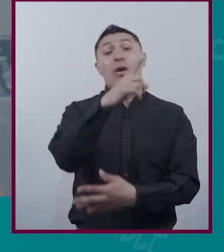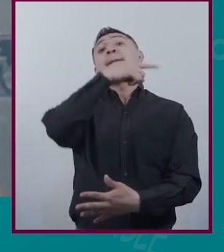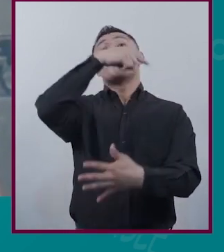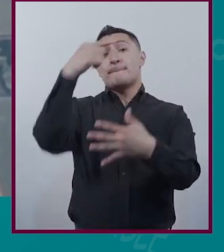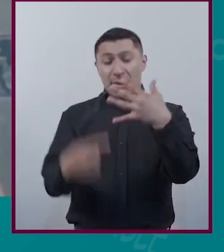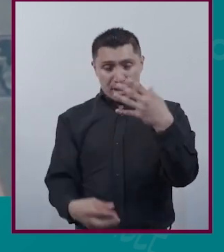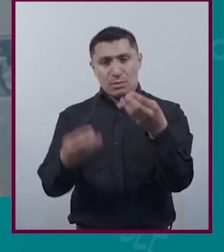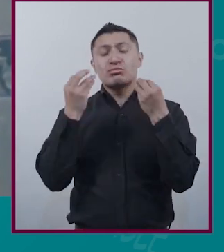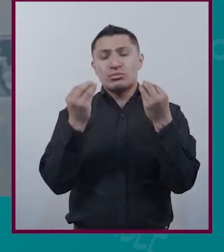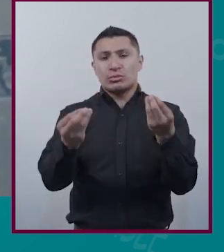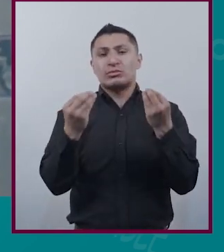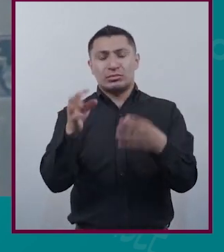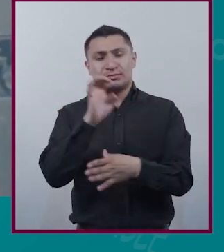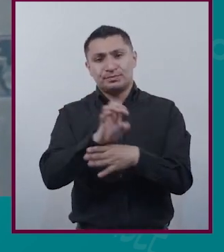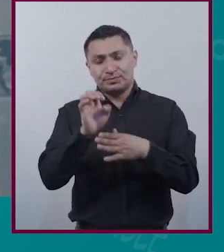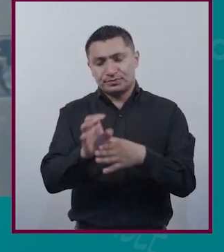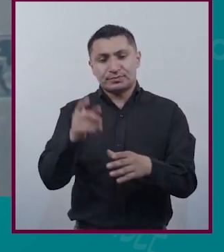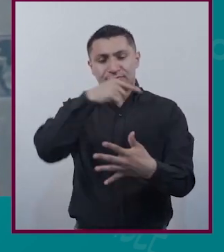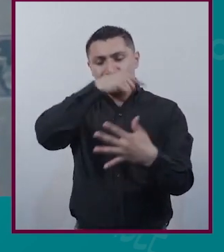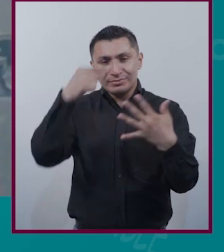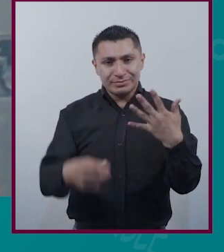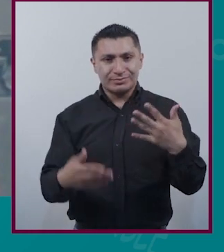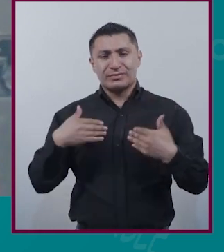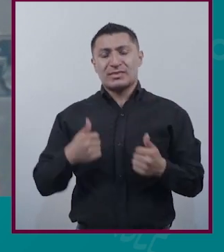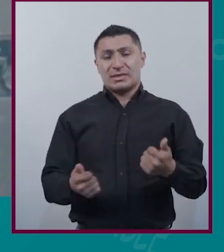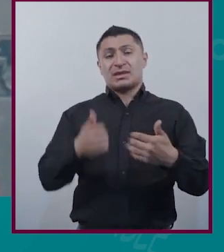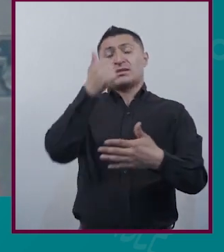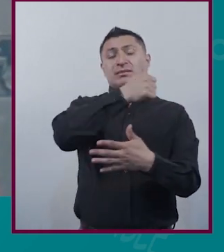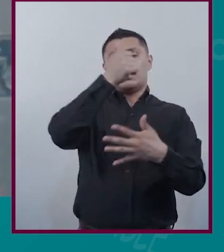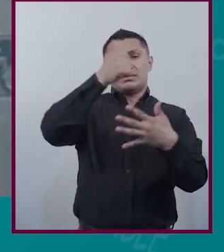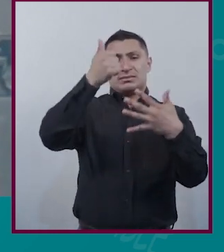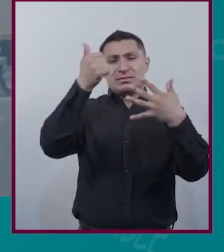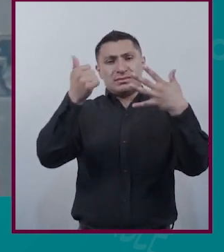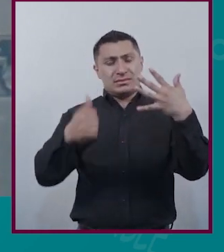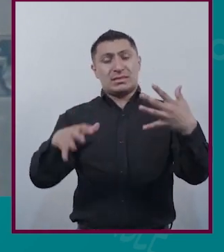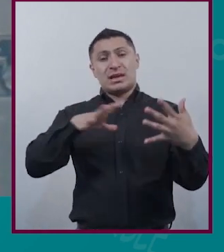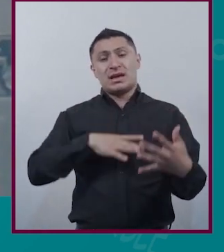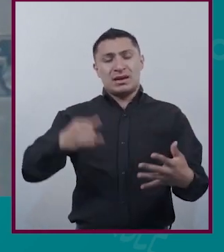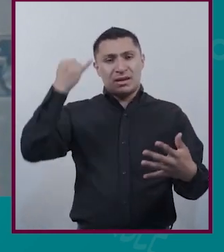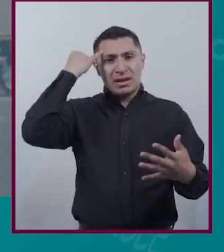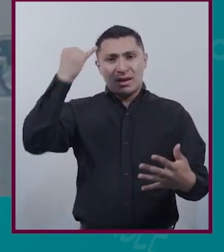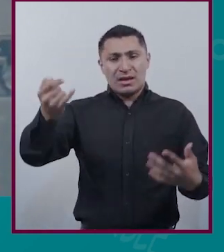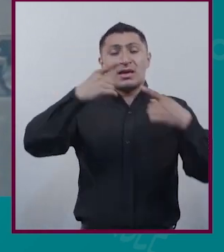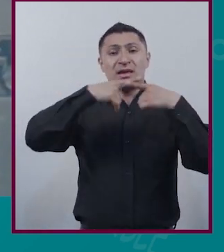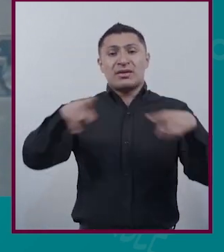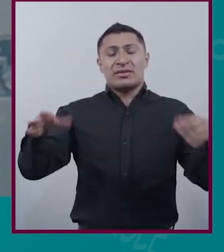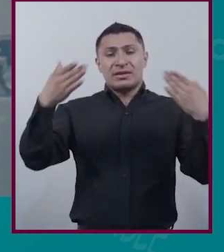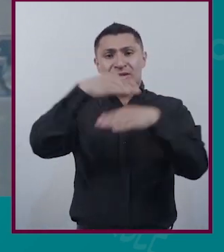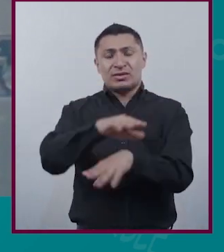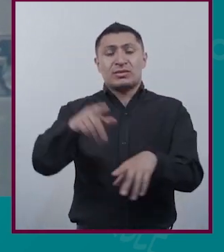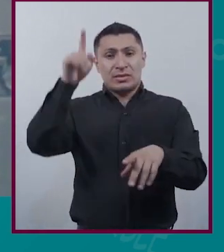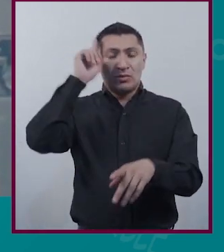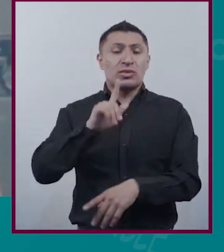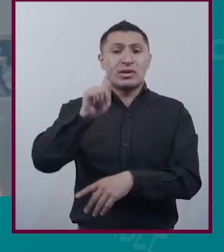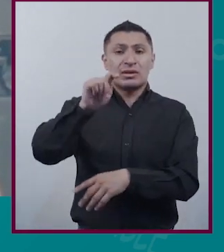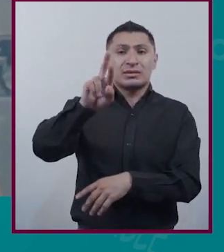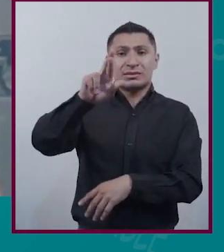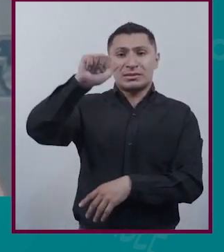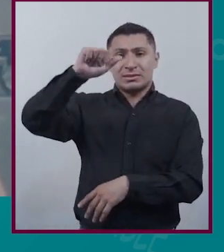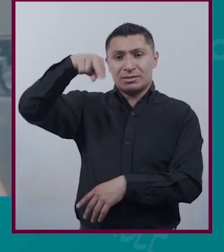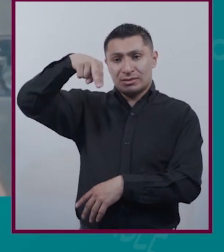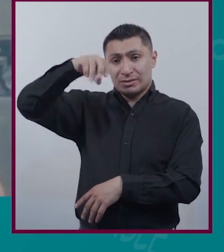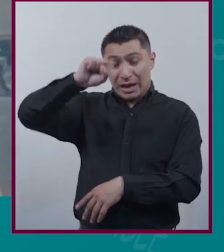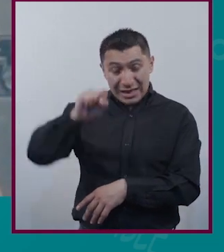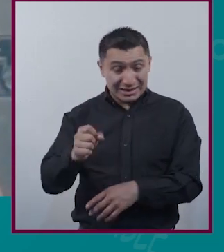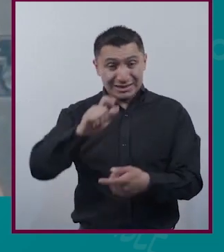a partir de ahí Pues entender Que justamente Cada uno de estos Feminismos Va a tener una postura Distinta en cuanto A las mujeres Trans Que